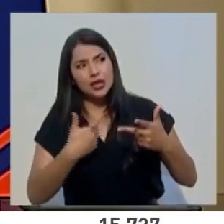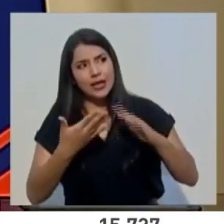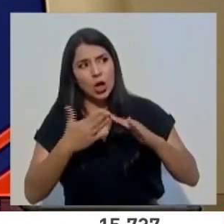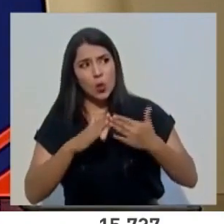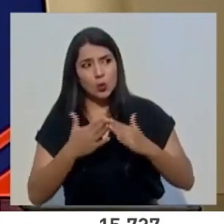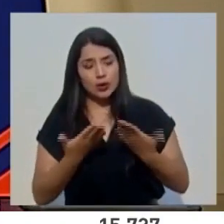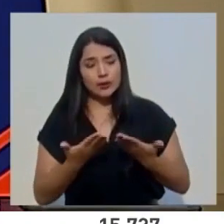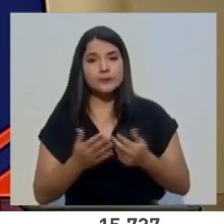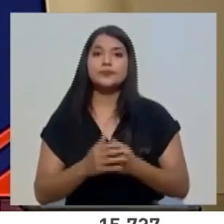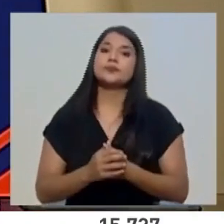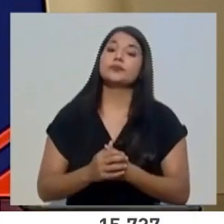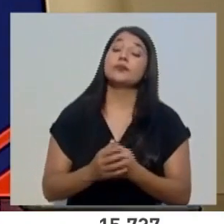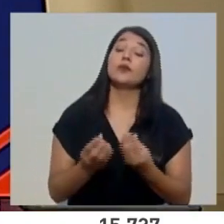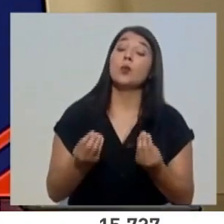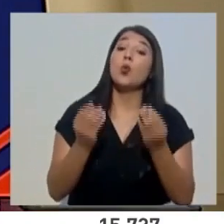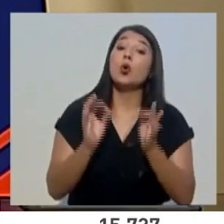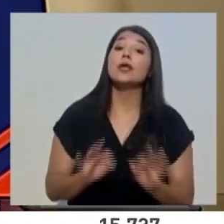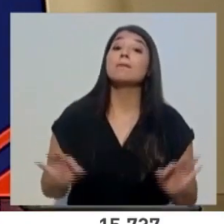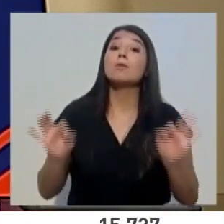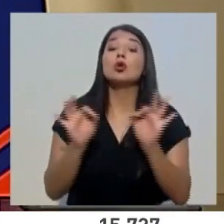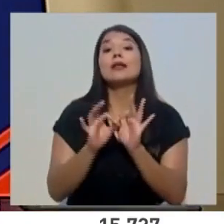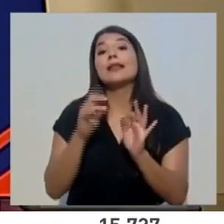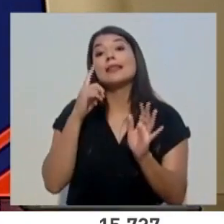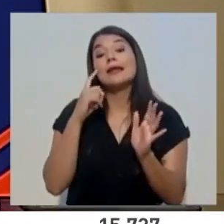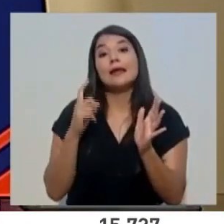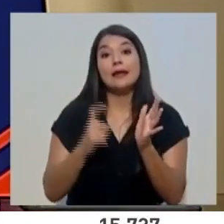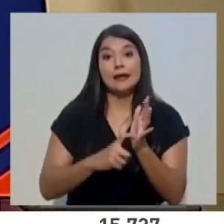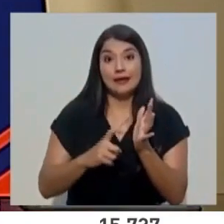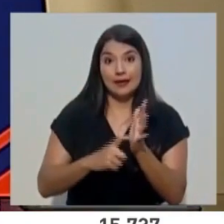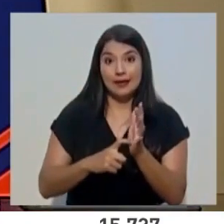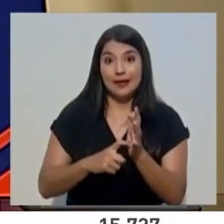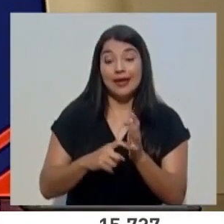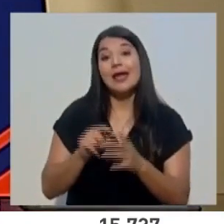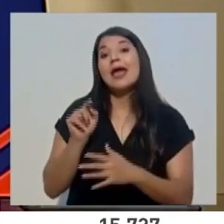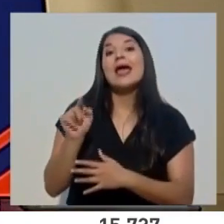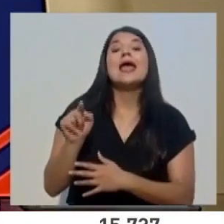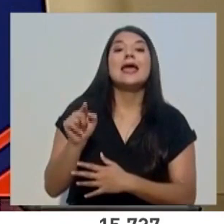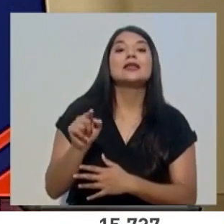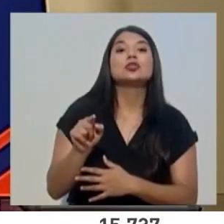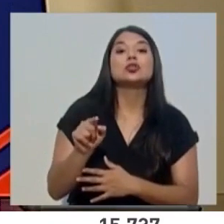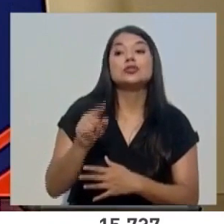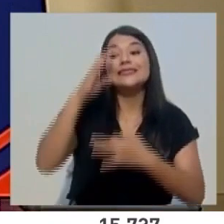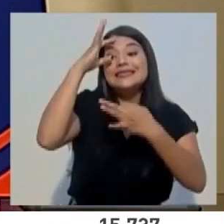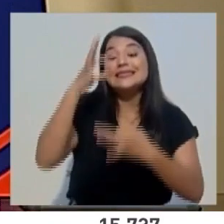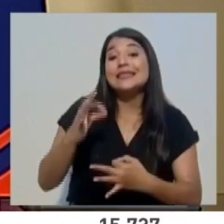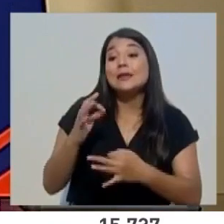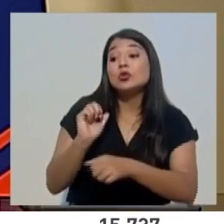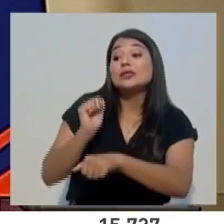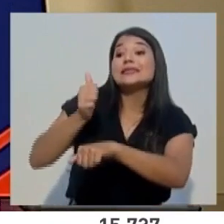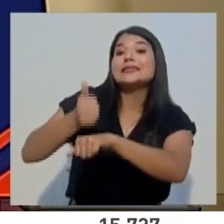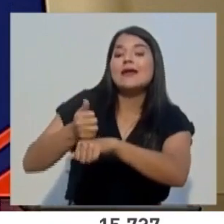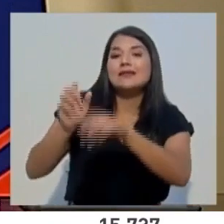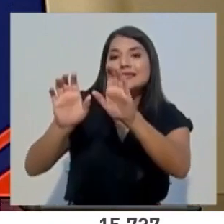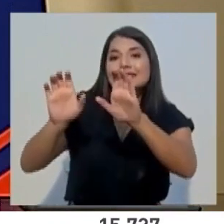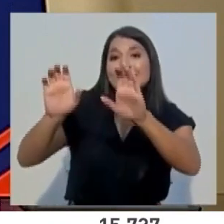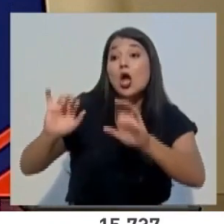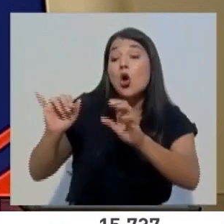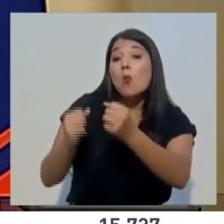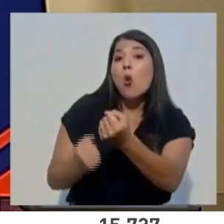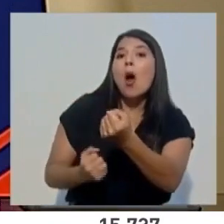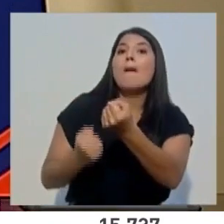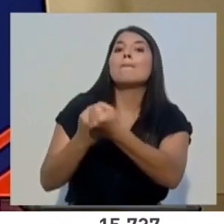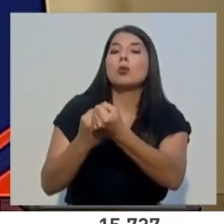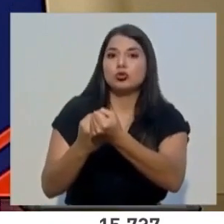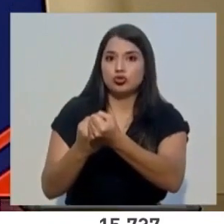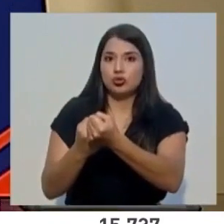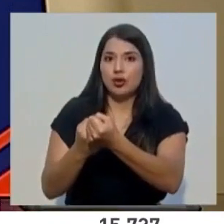Importante resaltar que estas unidades se despliegan en apoyo a la red de servicios de salud de la caja. Por eso detectamos